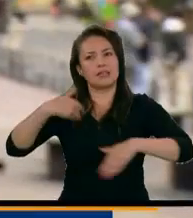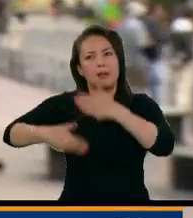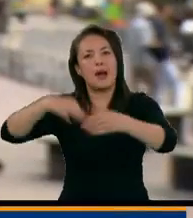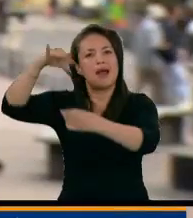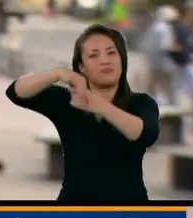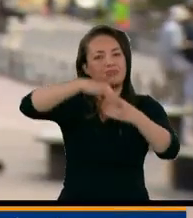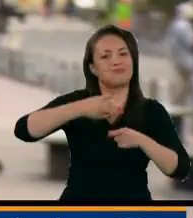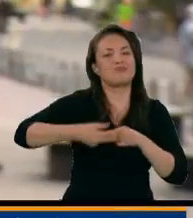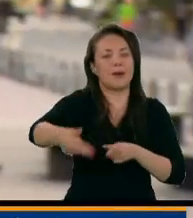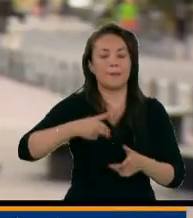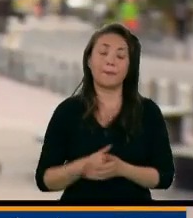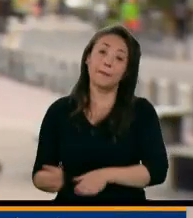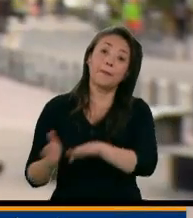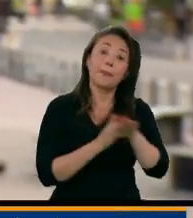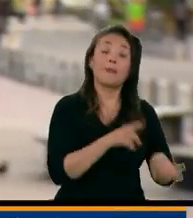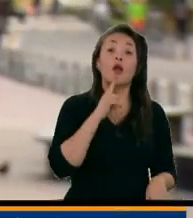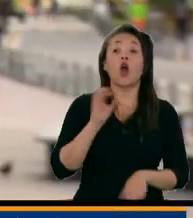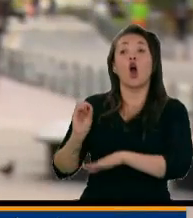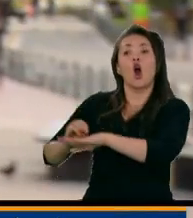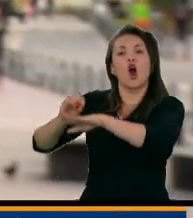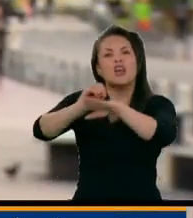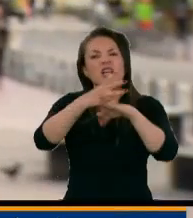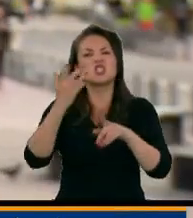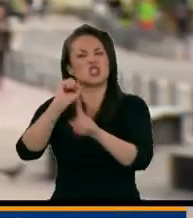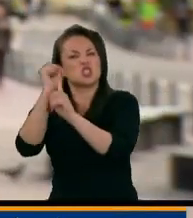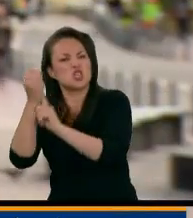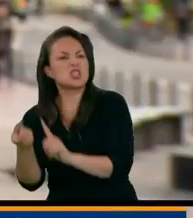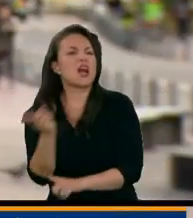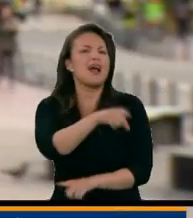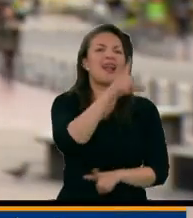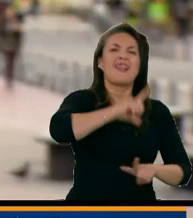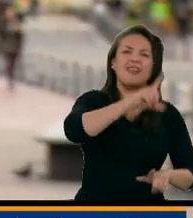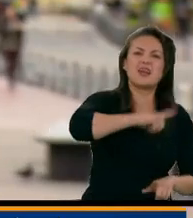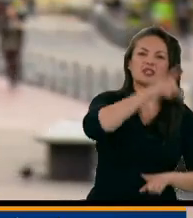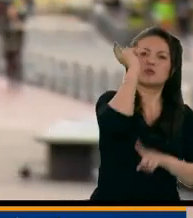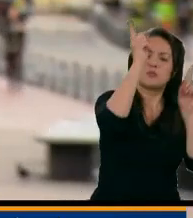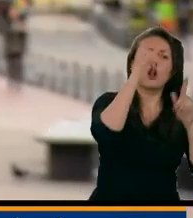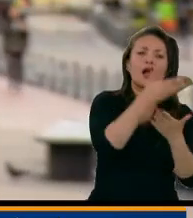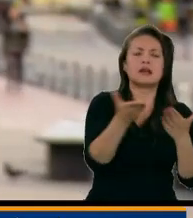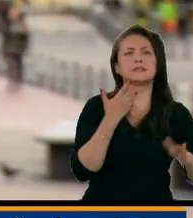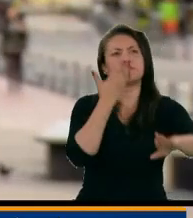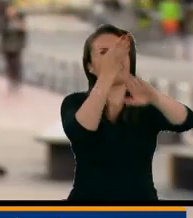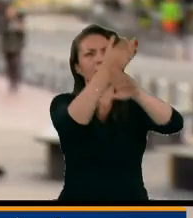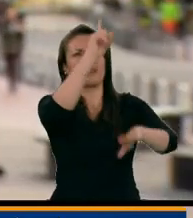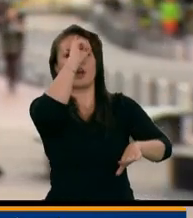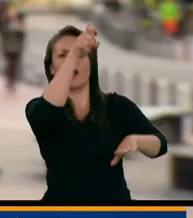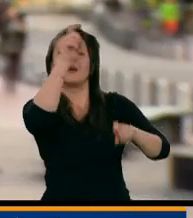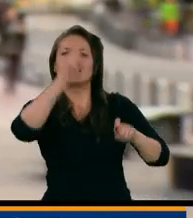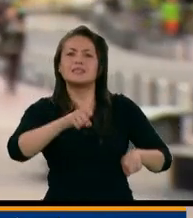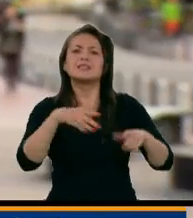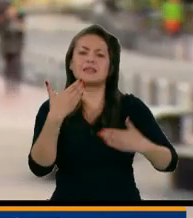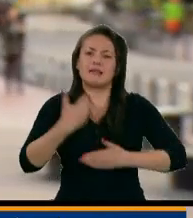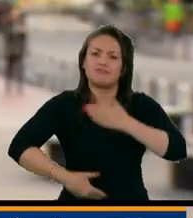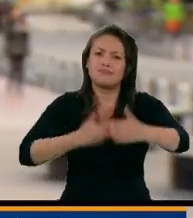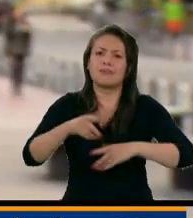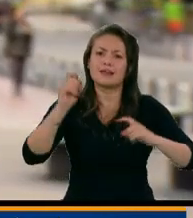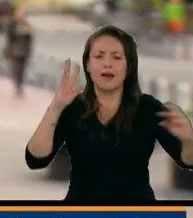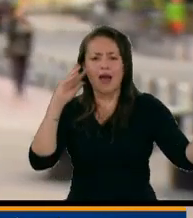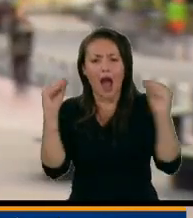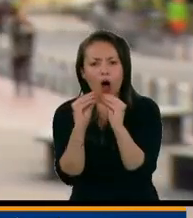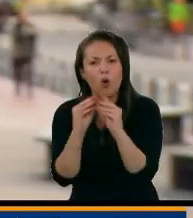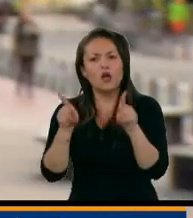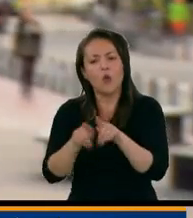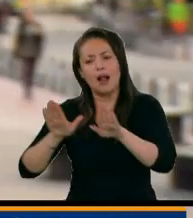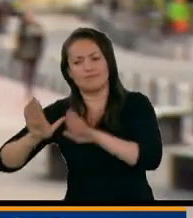Pues mira, hay que decir que organizaciones sociales y también líderes políticos le exigen y le piden al gobierno nacional avanzar y renovar el cese al fuego con los distintos grupos